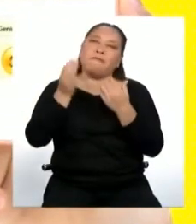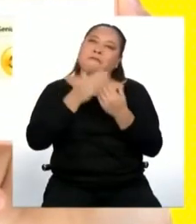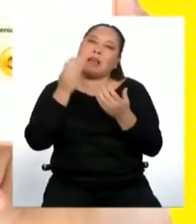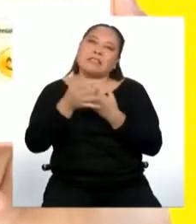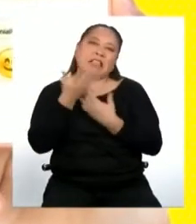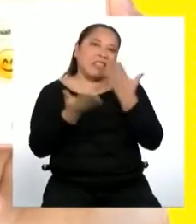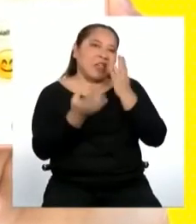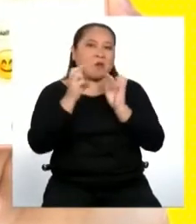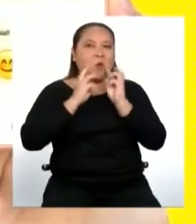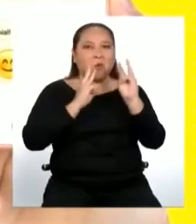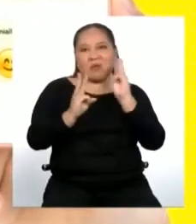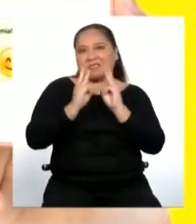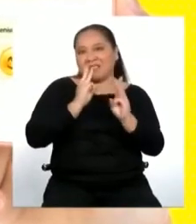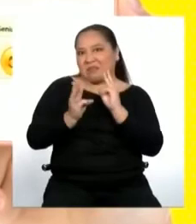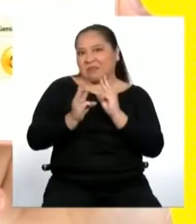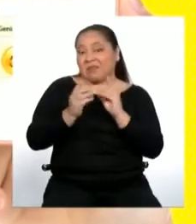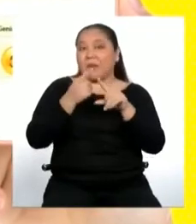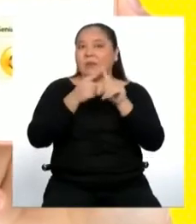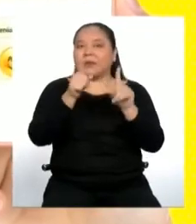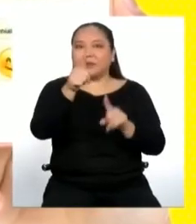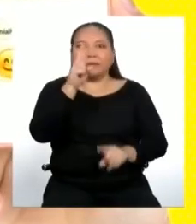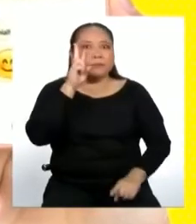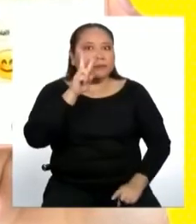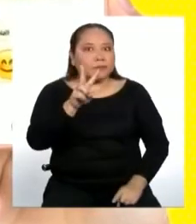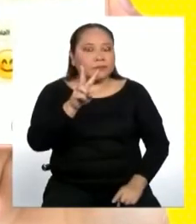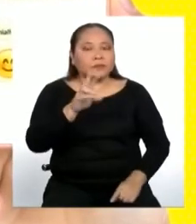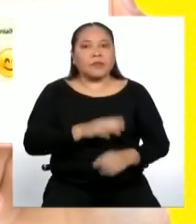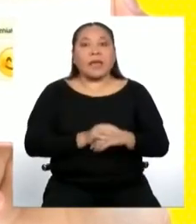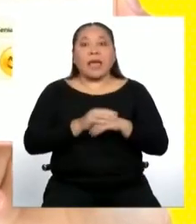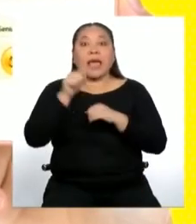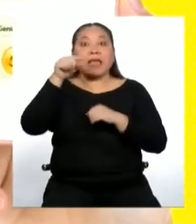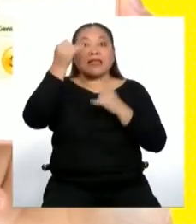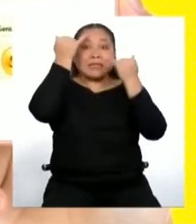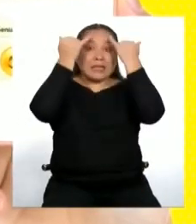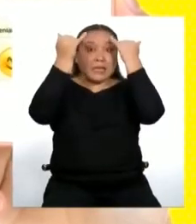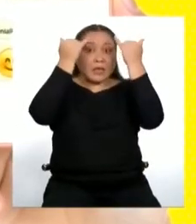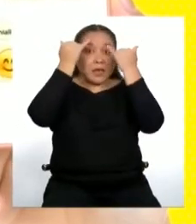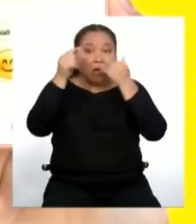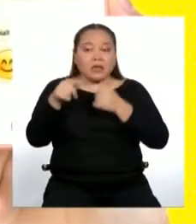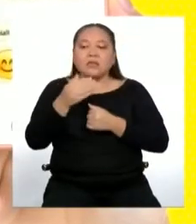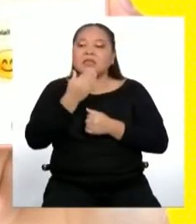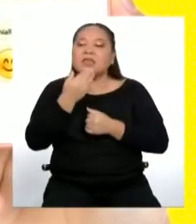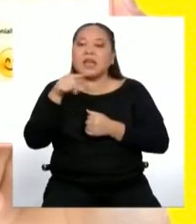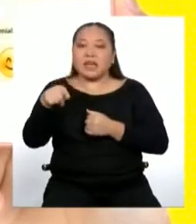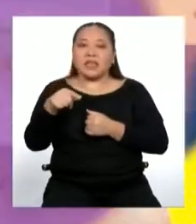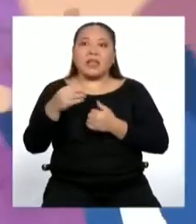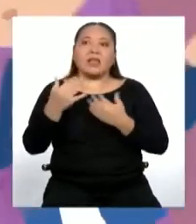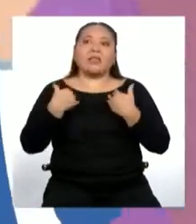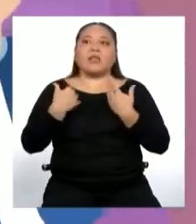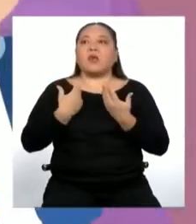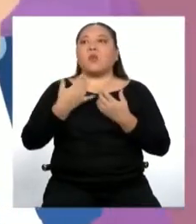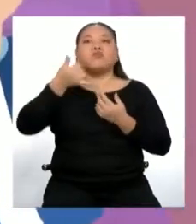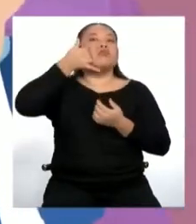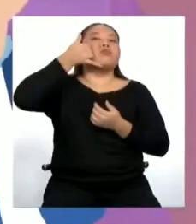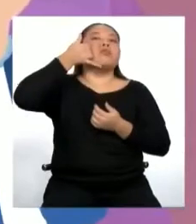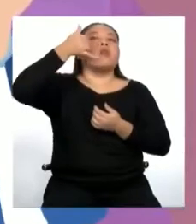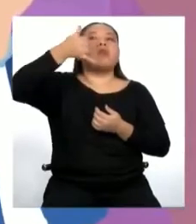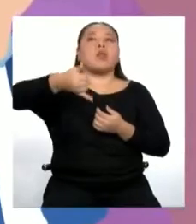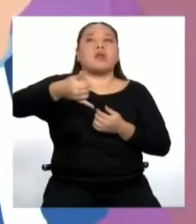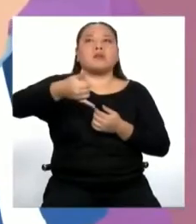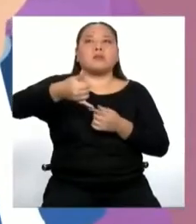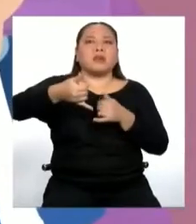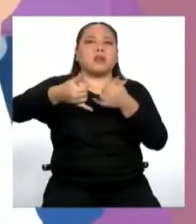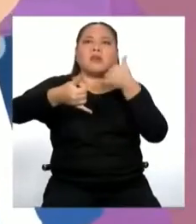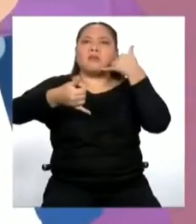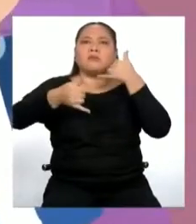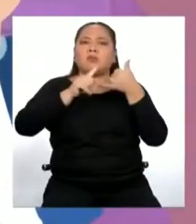través de WhatsApp. Pero hay un detalle. El mensaje solo lo podrían leer las personas que tienen un smartphone. ¿Y qué pasa con las que no tienen